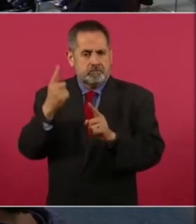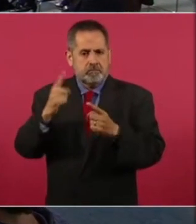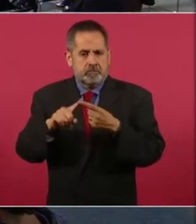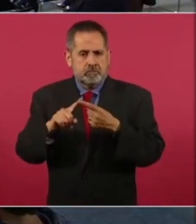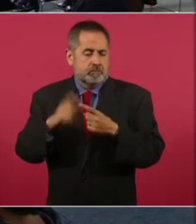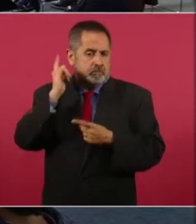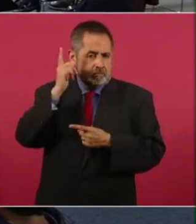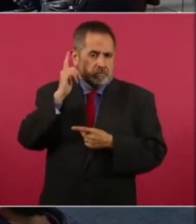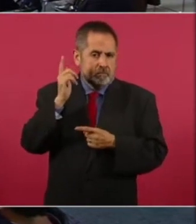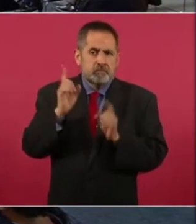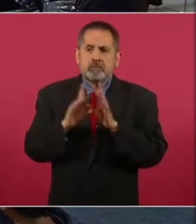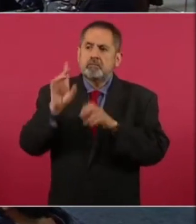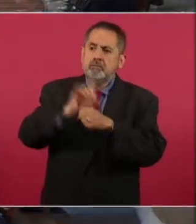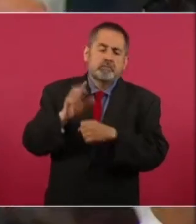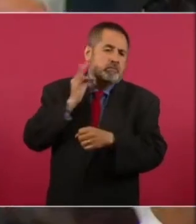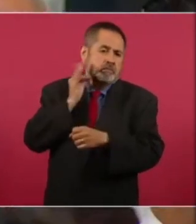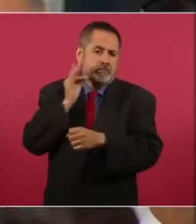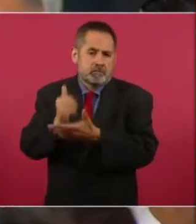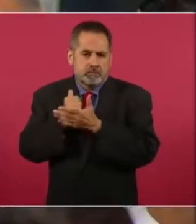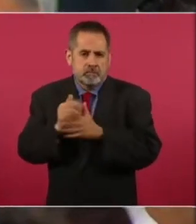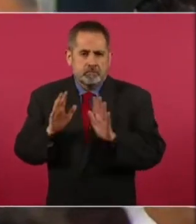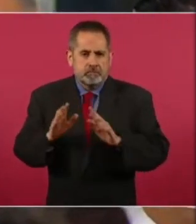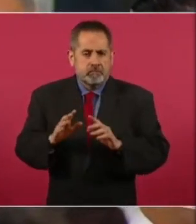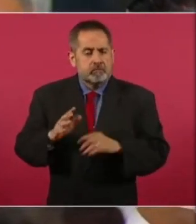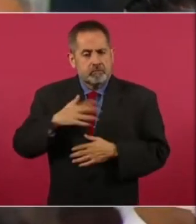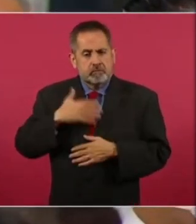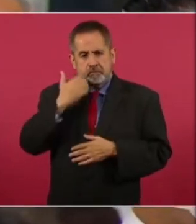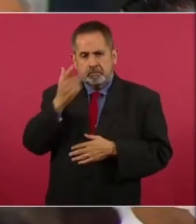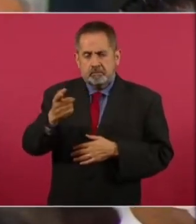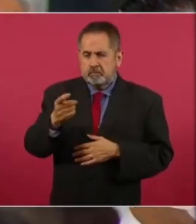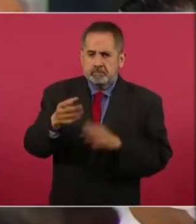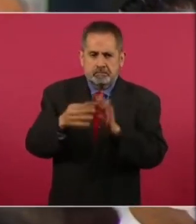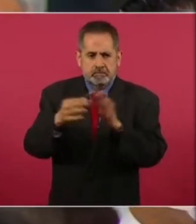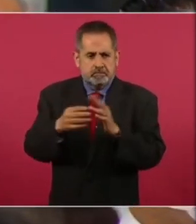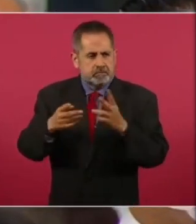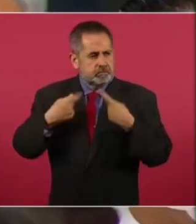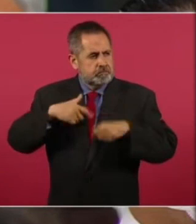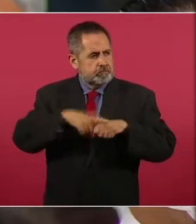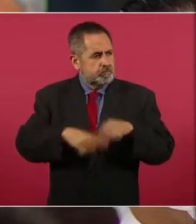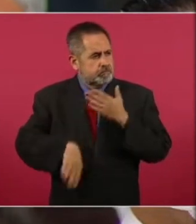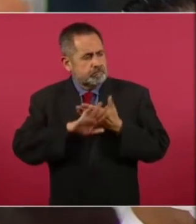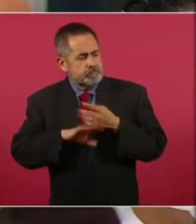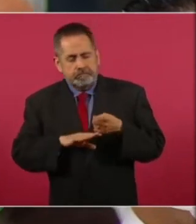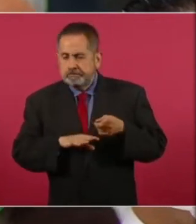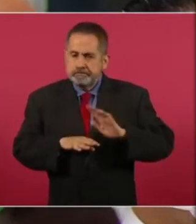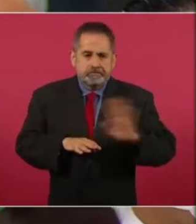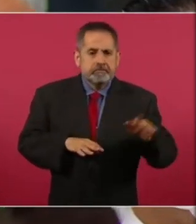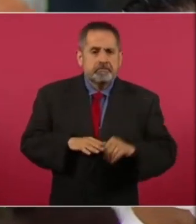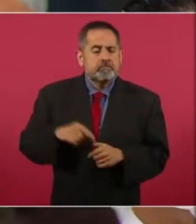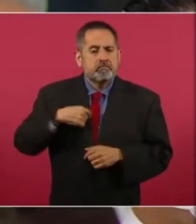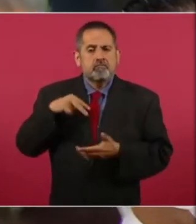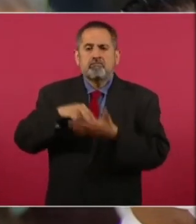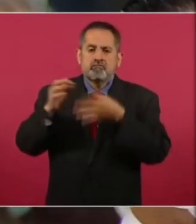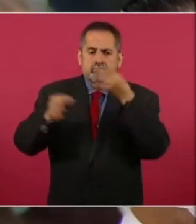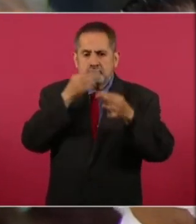que espero que algún día lo resuelvan las fiscalías. Mientras tanto yo lo tomo como un asunto personal, pero lo trato aquí